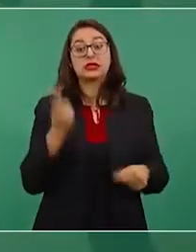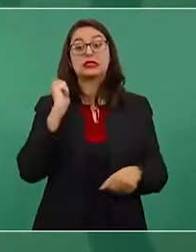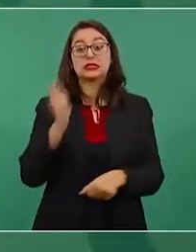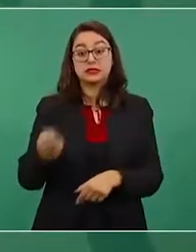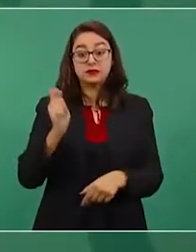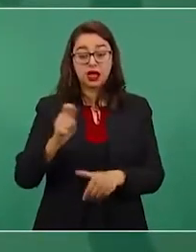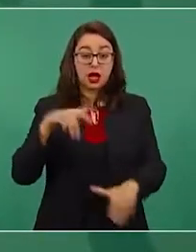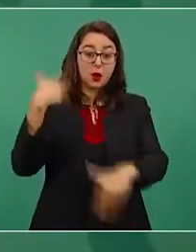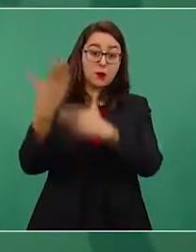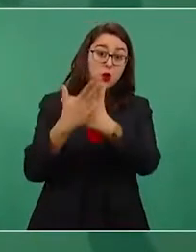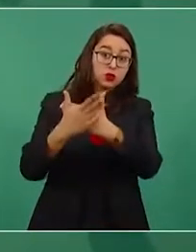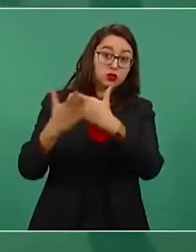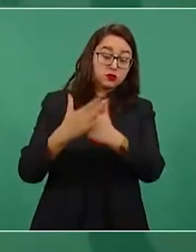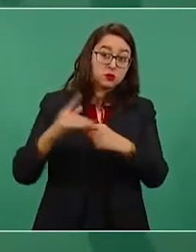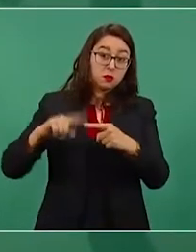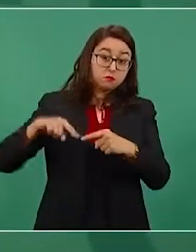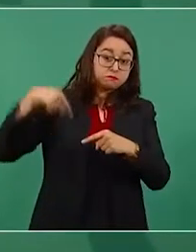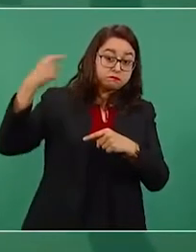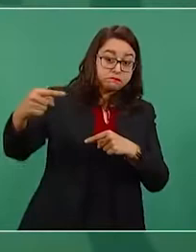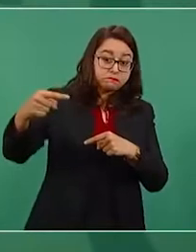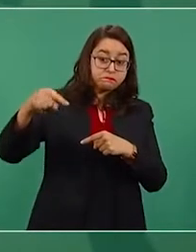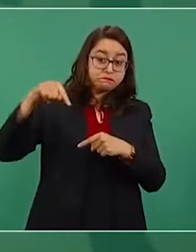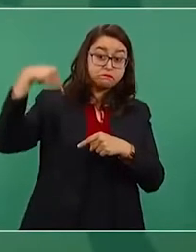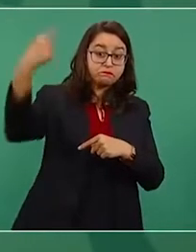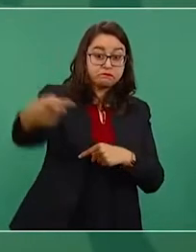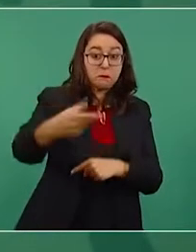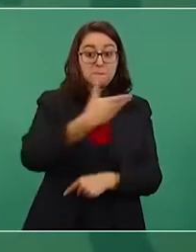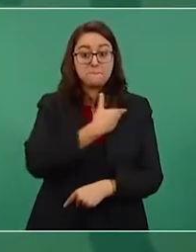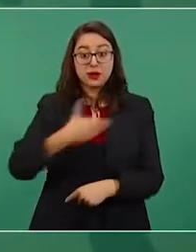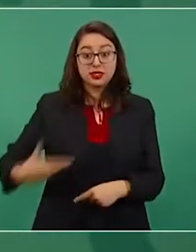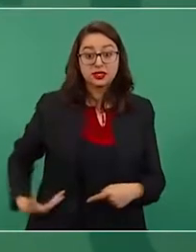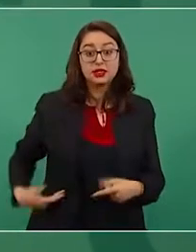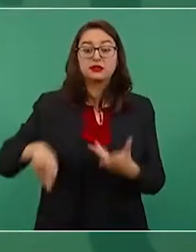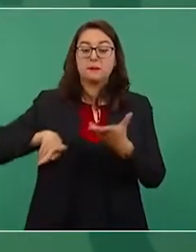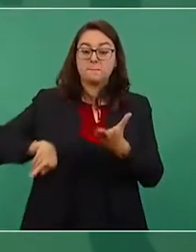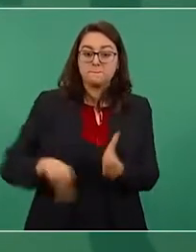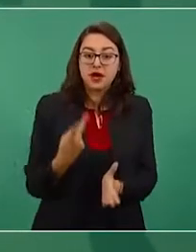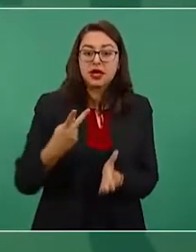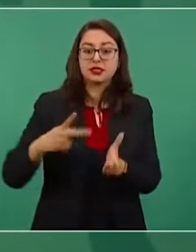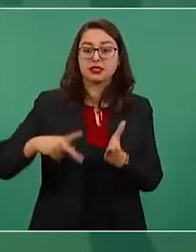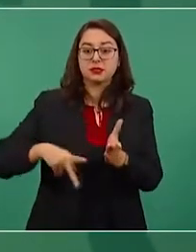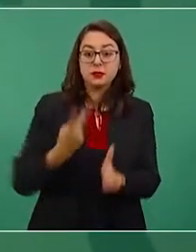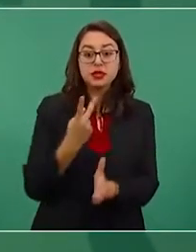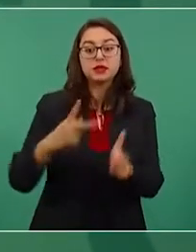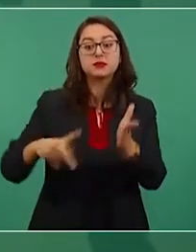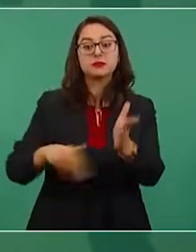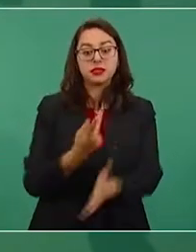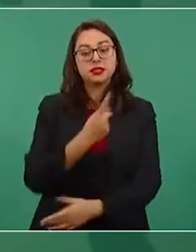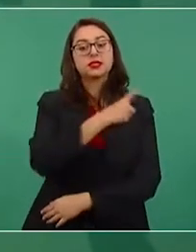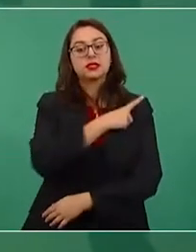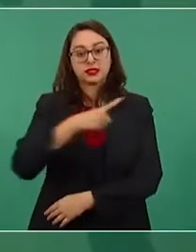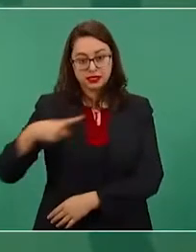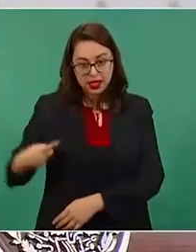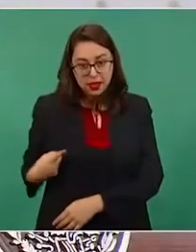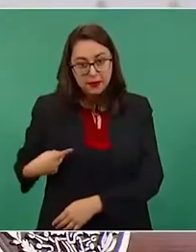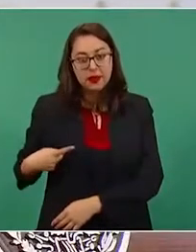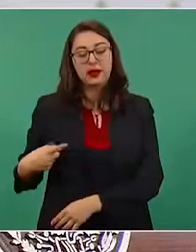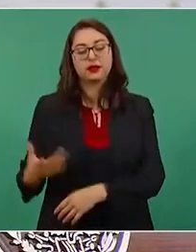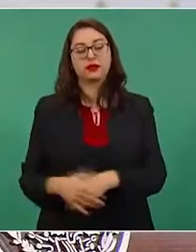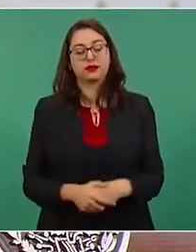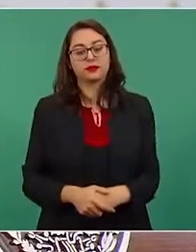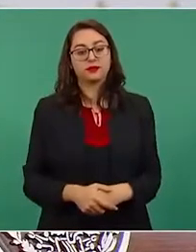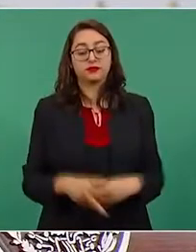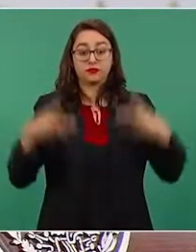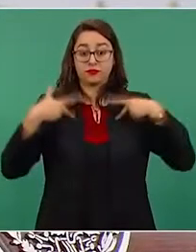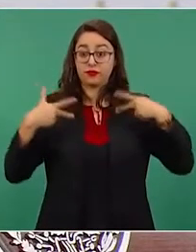se va a tener que estar aplicando cada tres años, se le